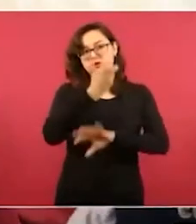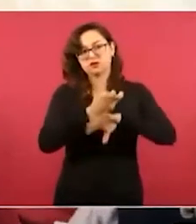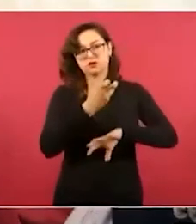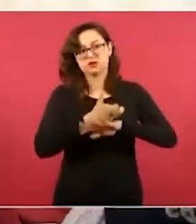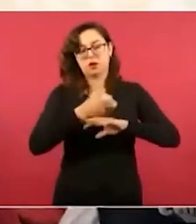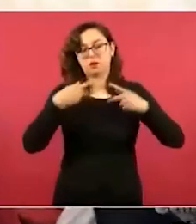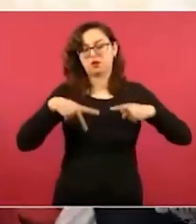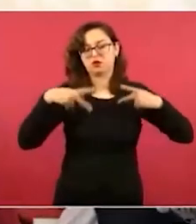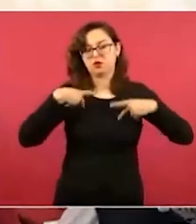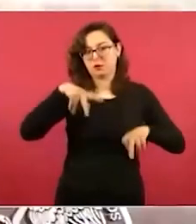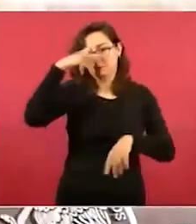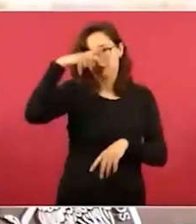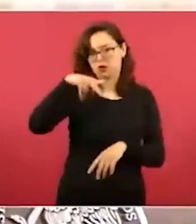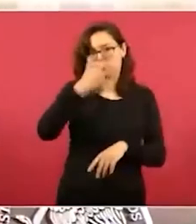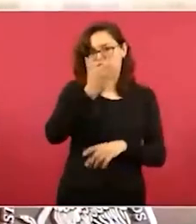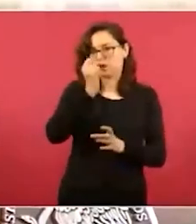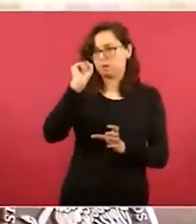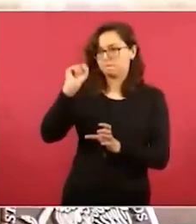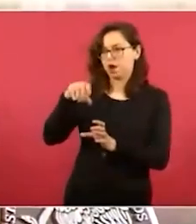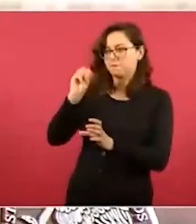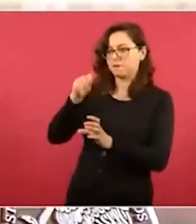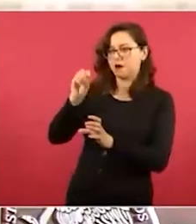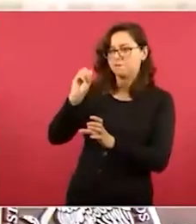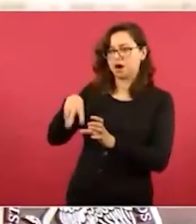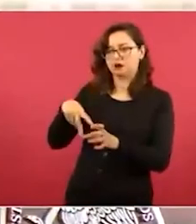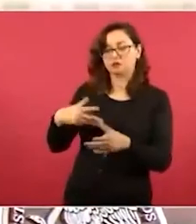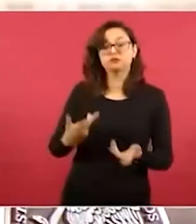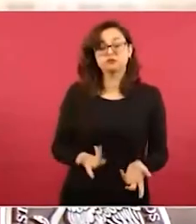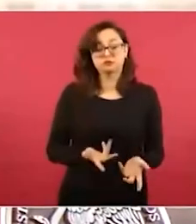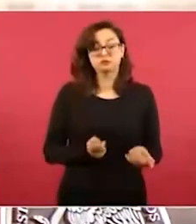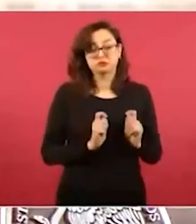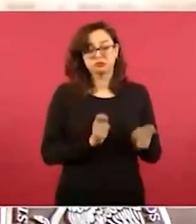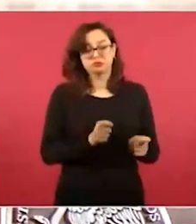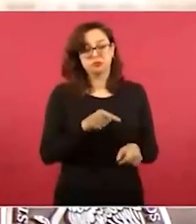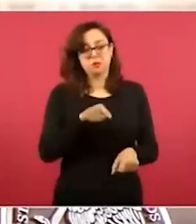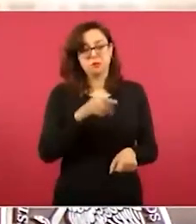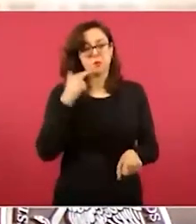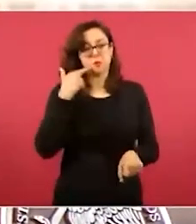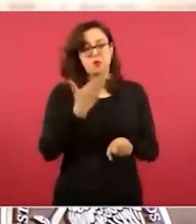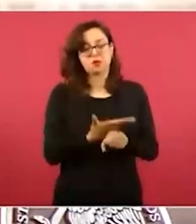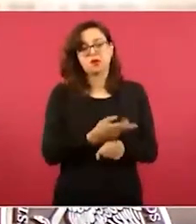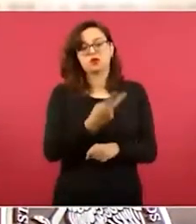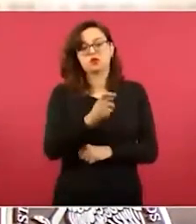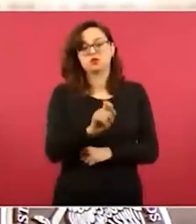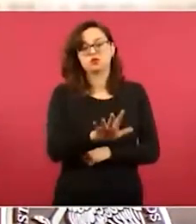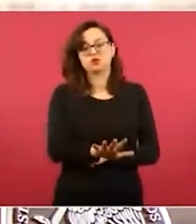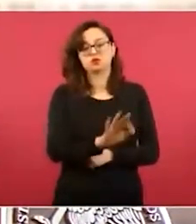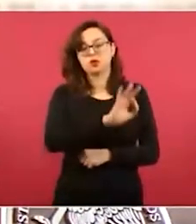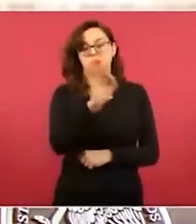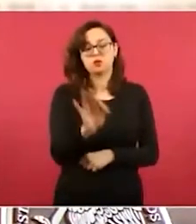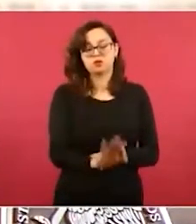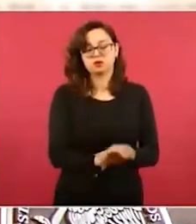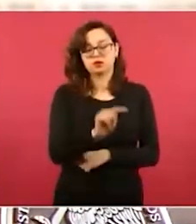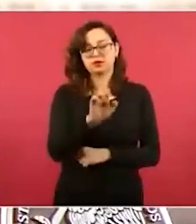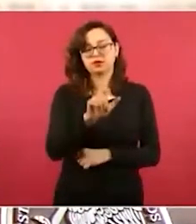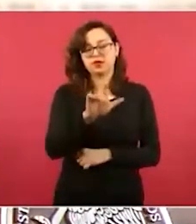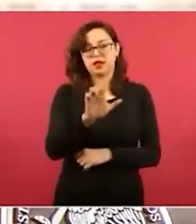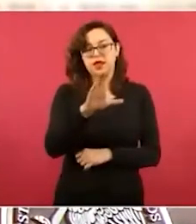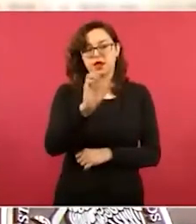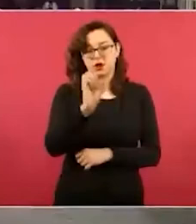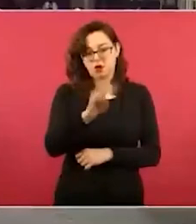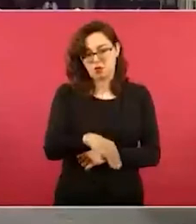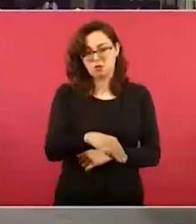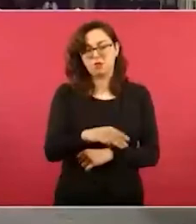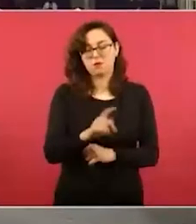recibiendo, ya está aumentando Como el 2.5, 3% de las remesas que llegan al país